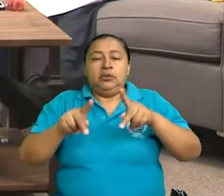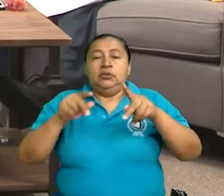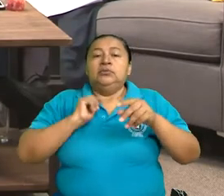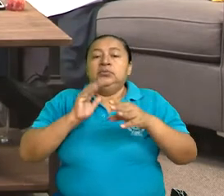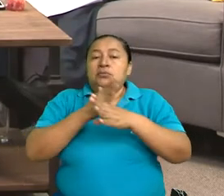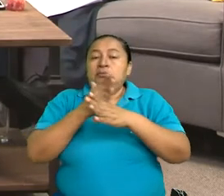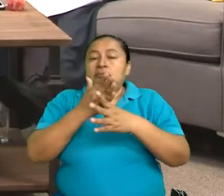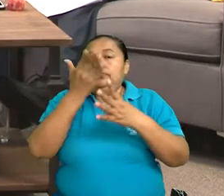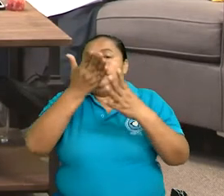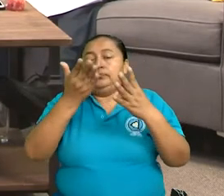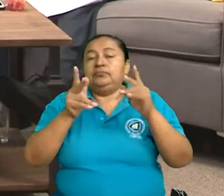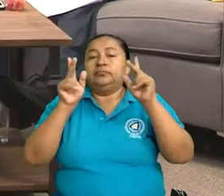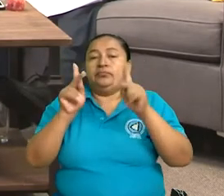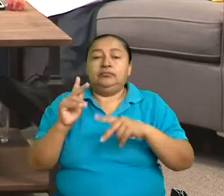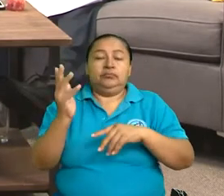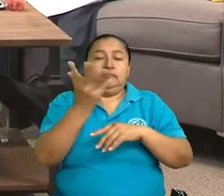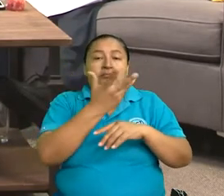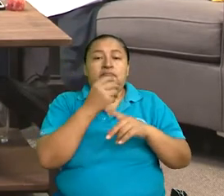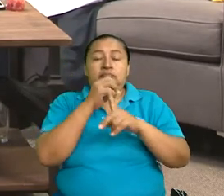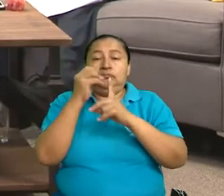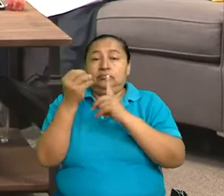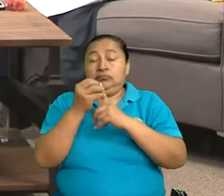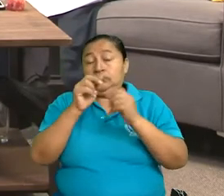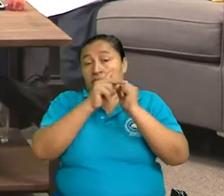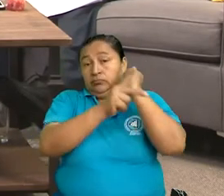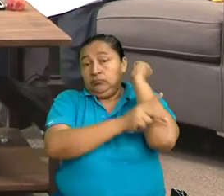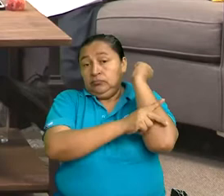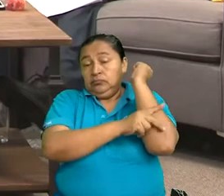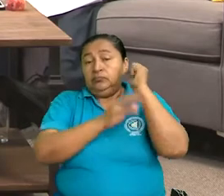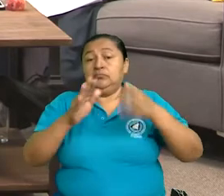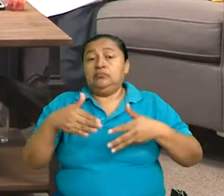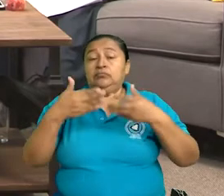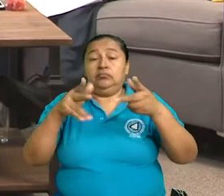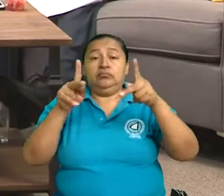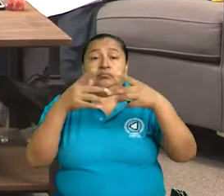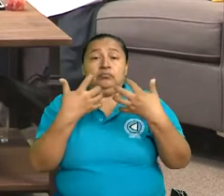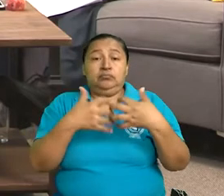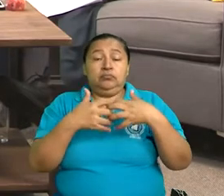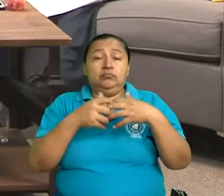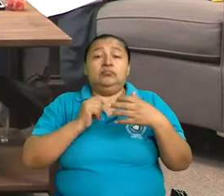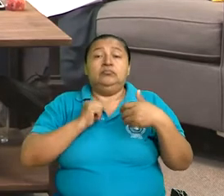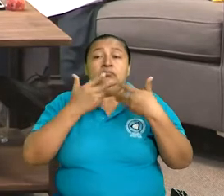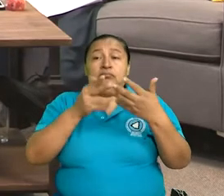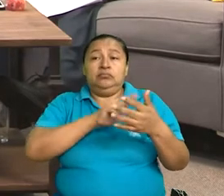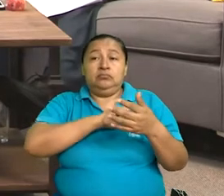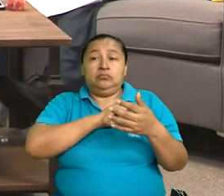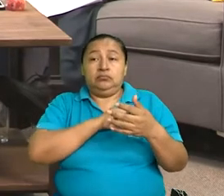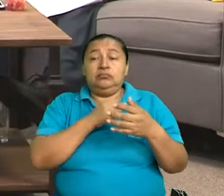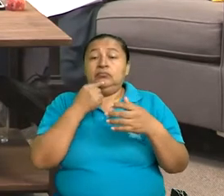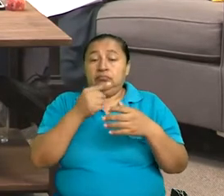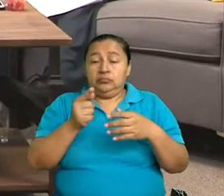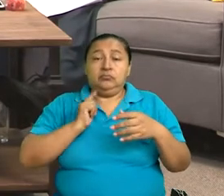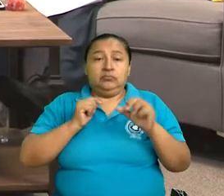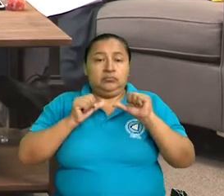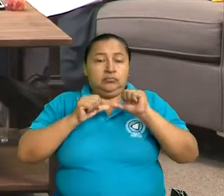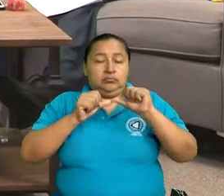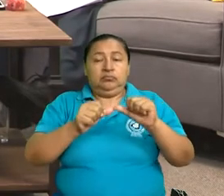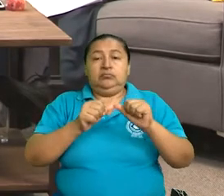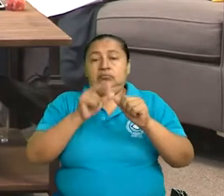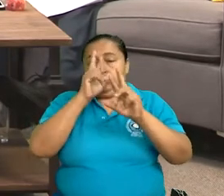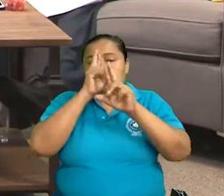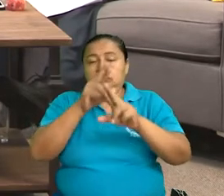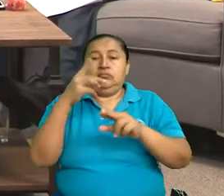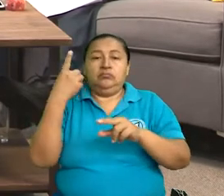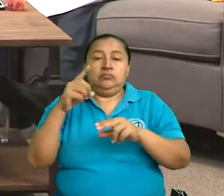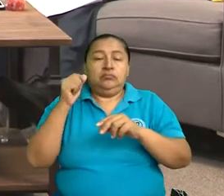sociedad, para todos los órganos de Estado, para las empresas, insisto, en el cumplimiento de los derechos de las personas adultas